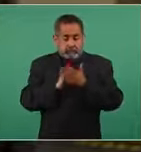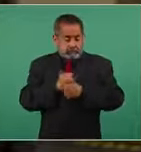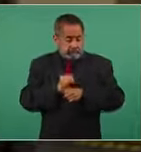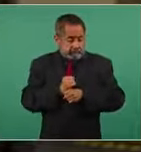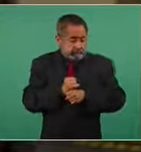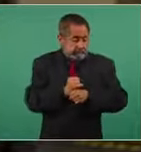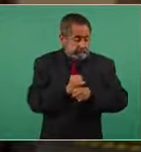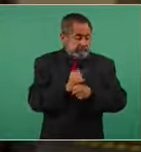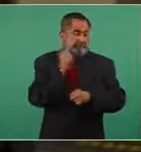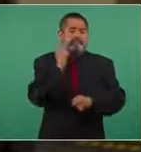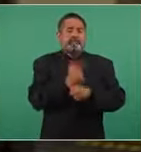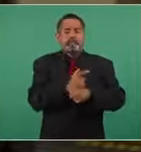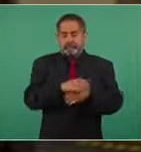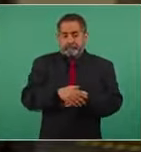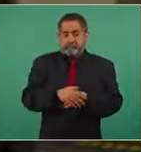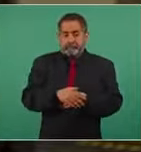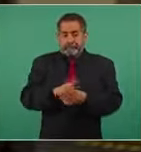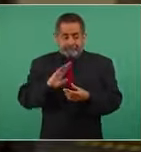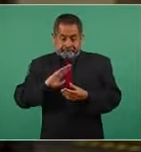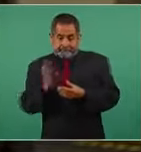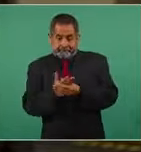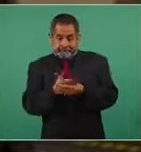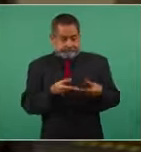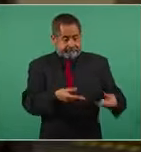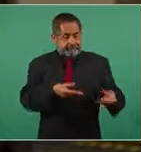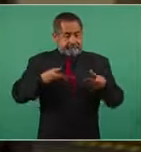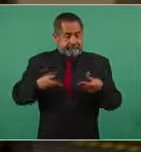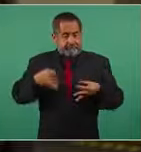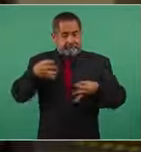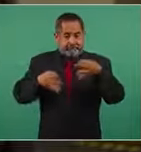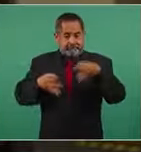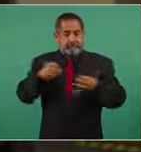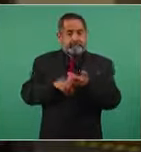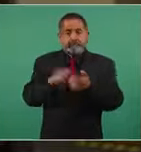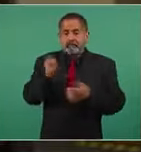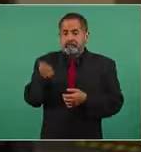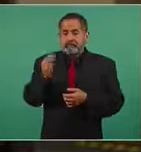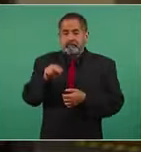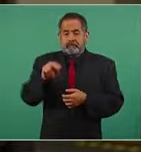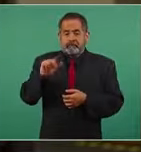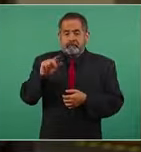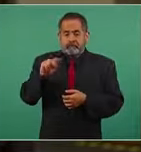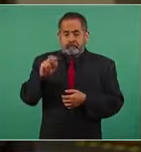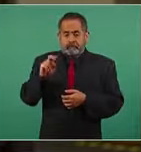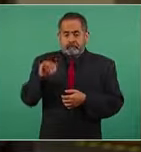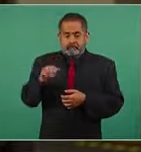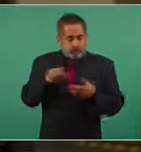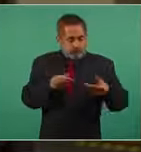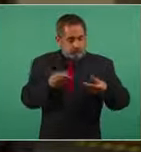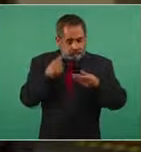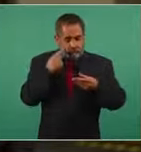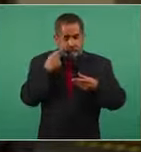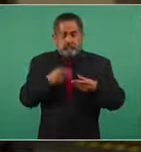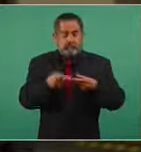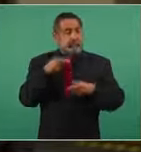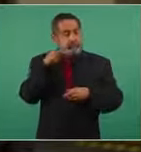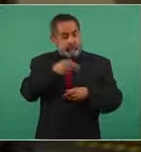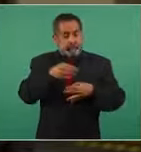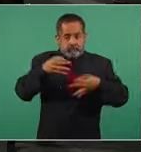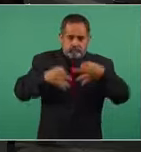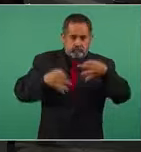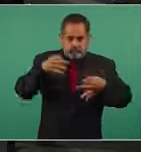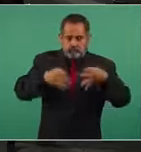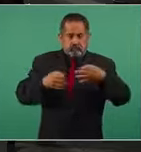donde me llegaron los documentos de la Corte de San Antonio fue se llevó el